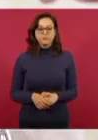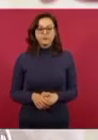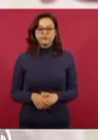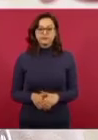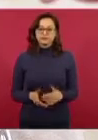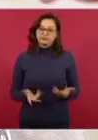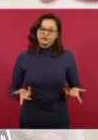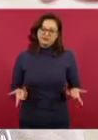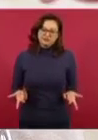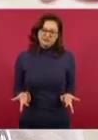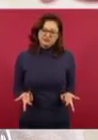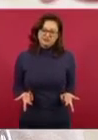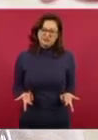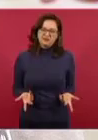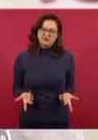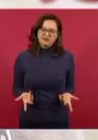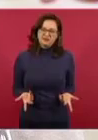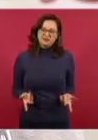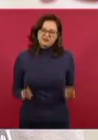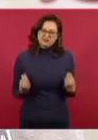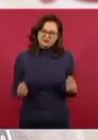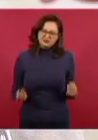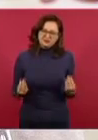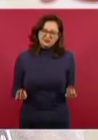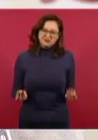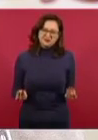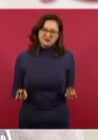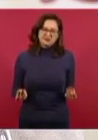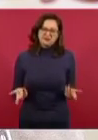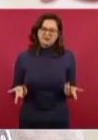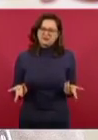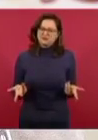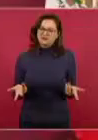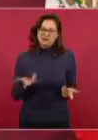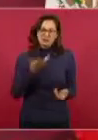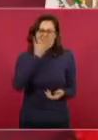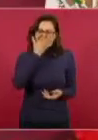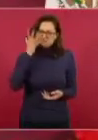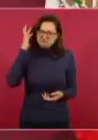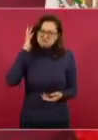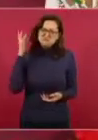basta de la hipocresía. Gracias. Gracias.